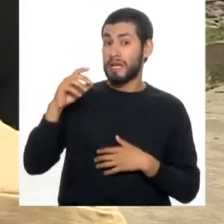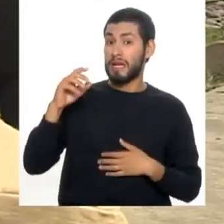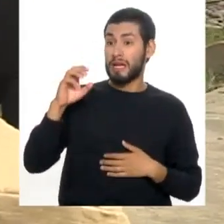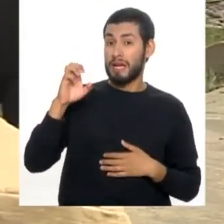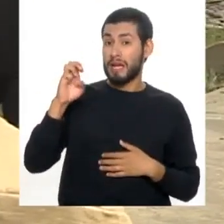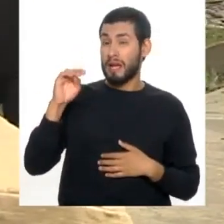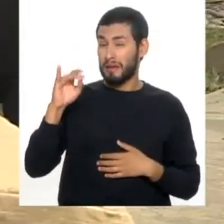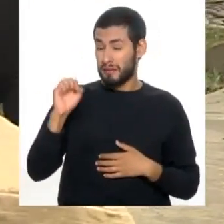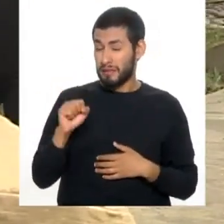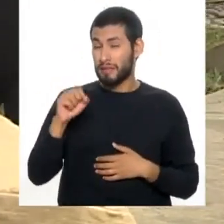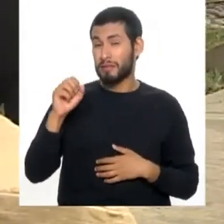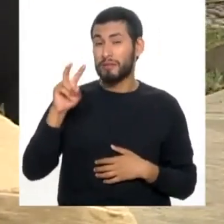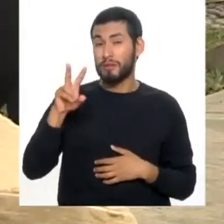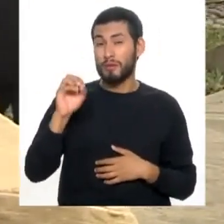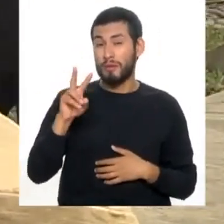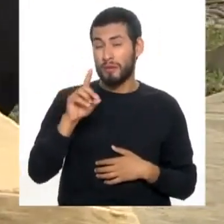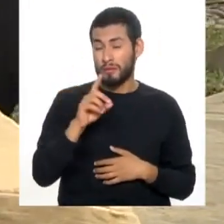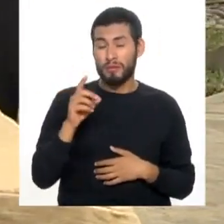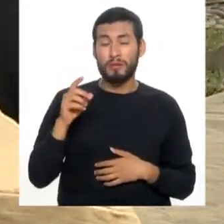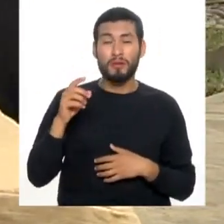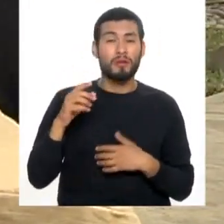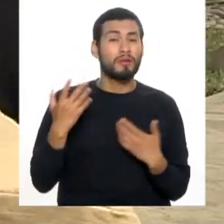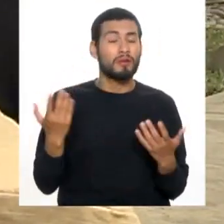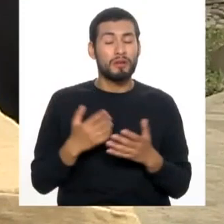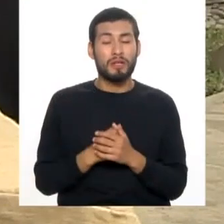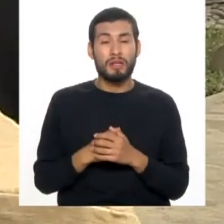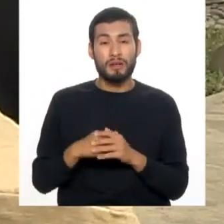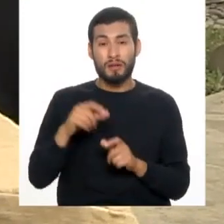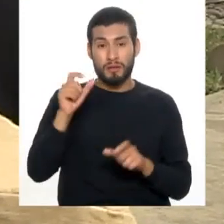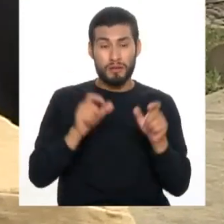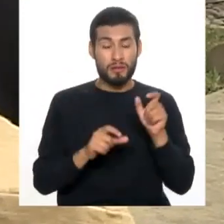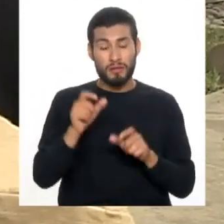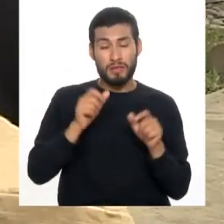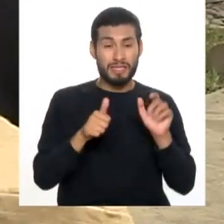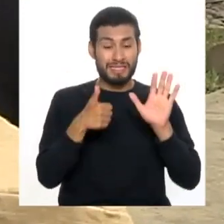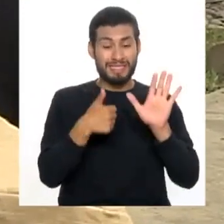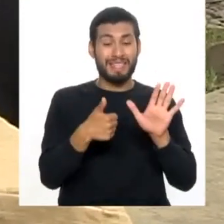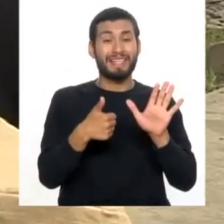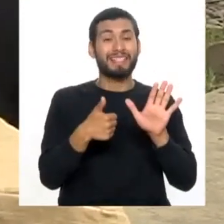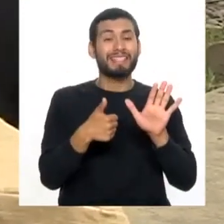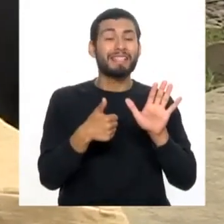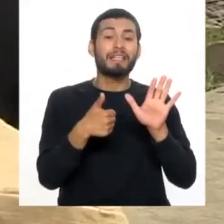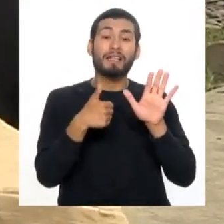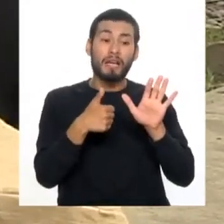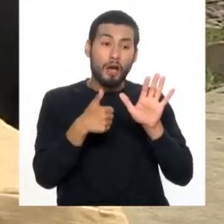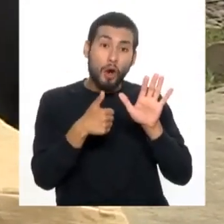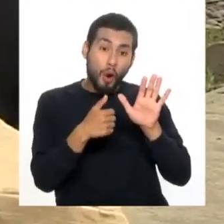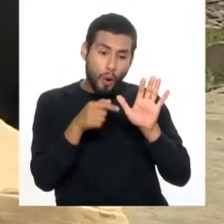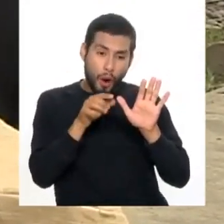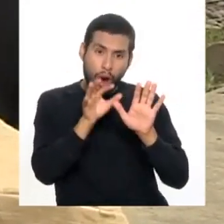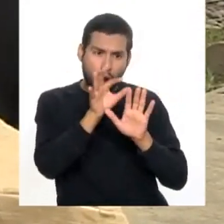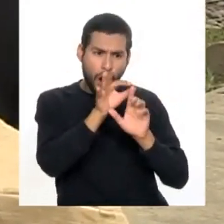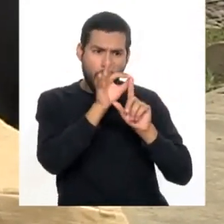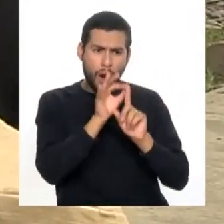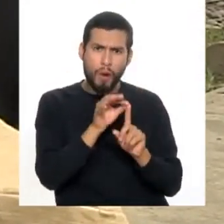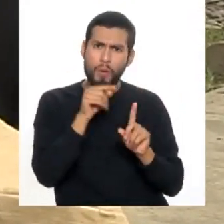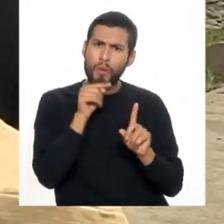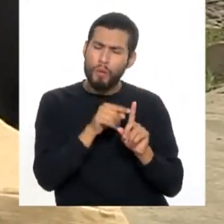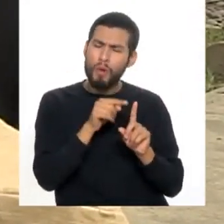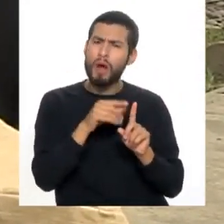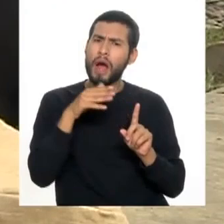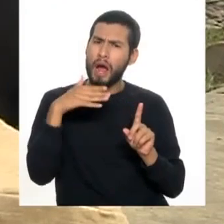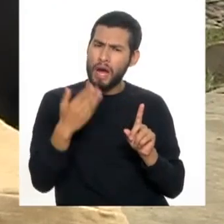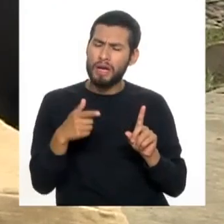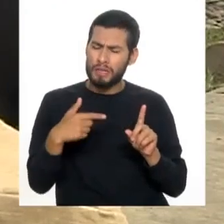2021, uno de cada seis personas peruanas mayores de 15 años la tienen. La hipertensión